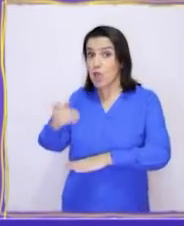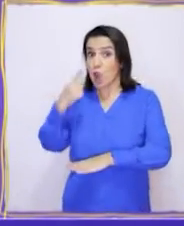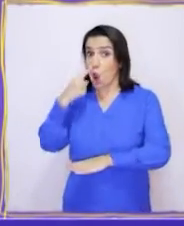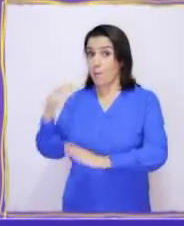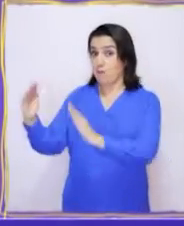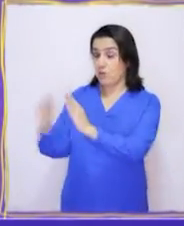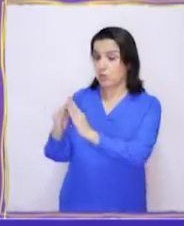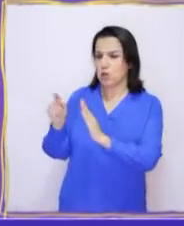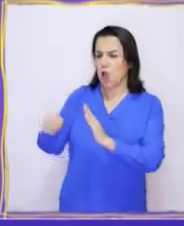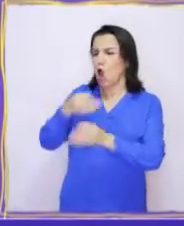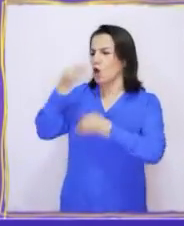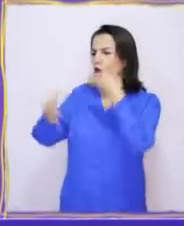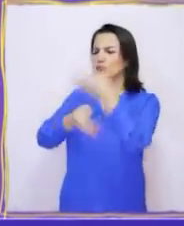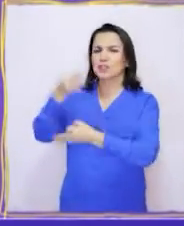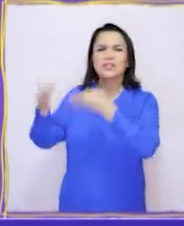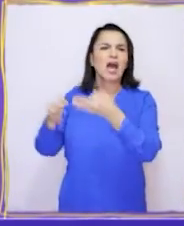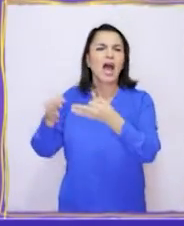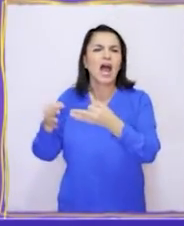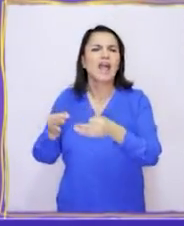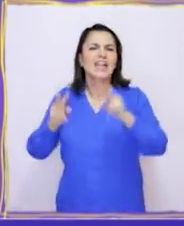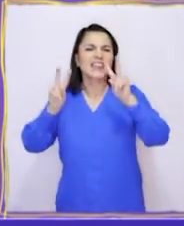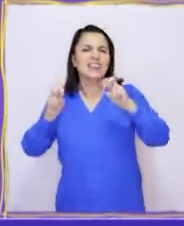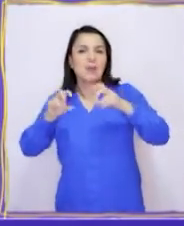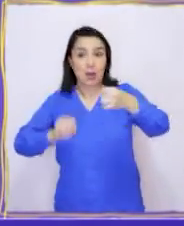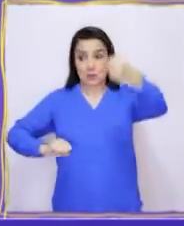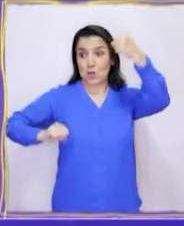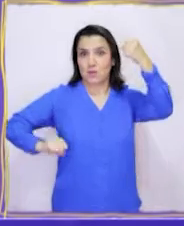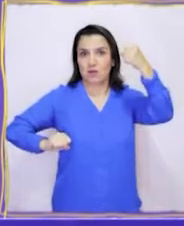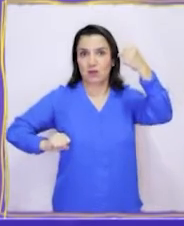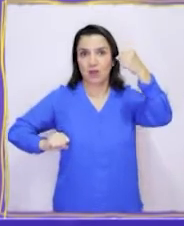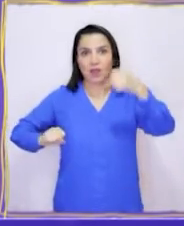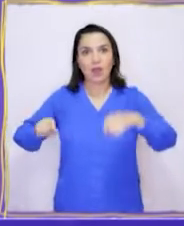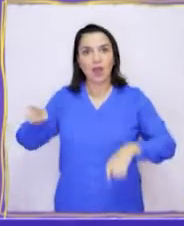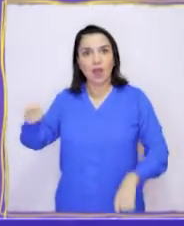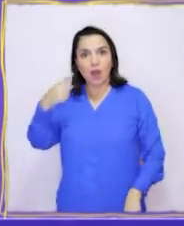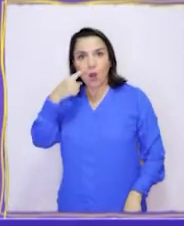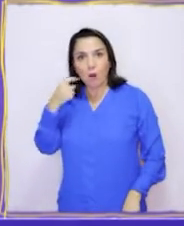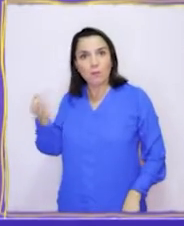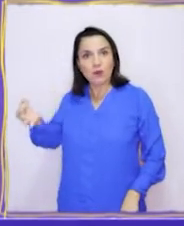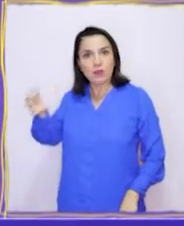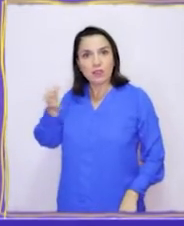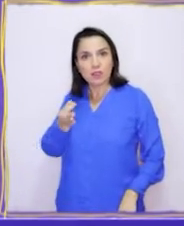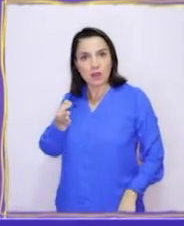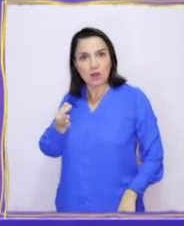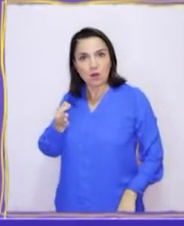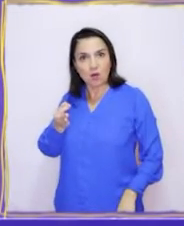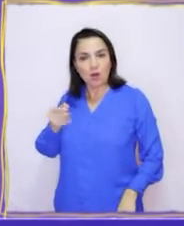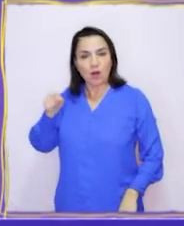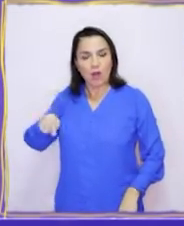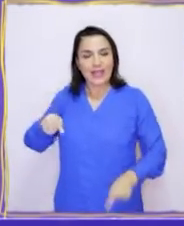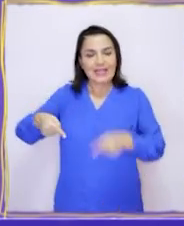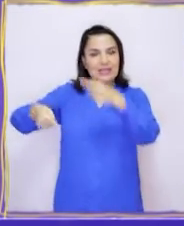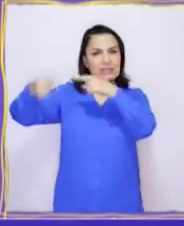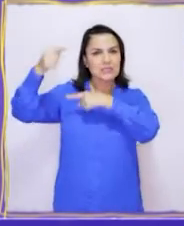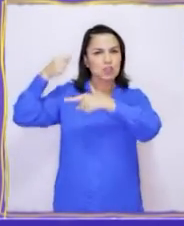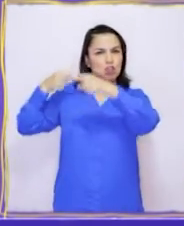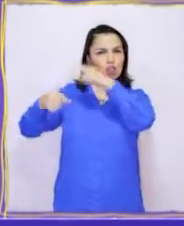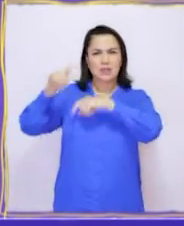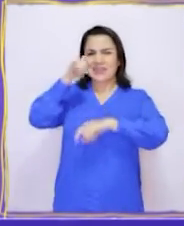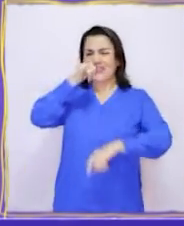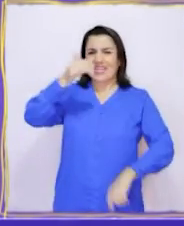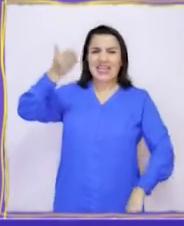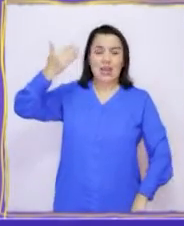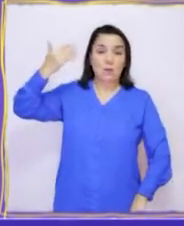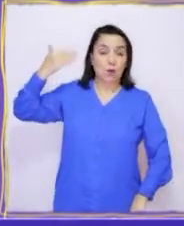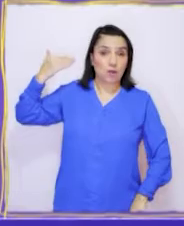vecino para contarle todo esto de los superhéroes. Y él me contó que si revisamos la historia de nuestros antepasados,